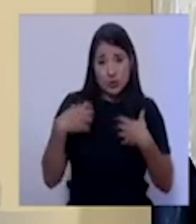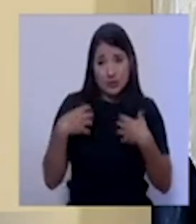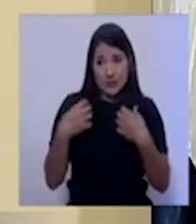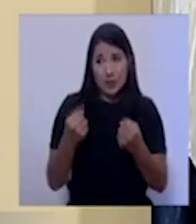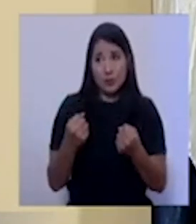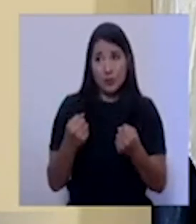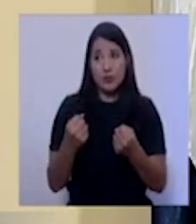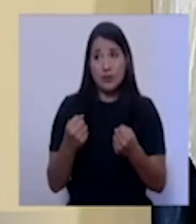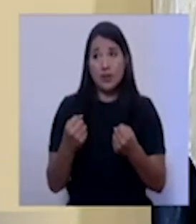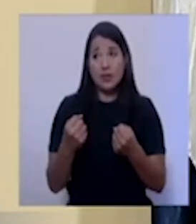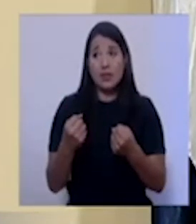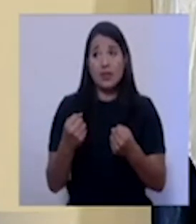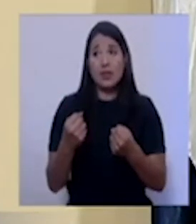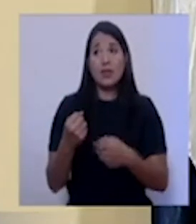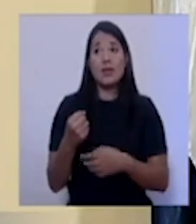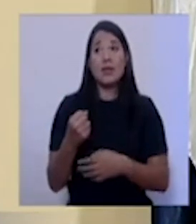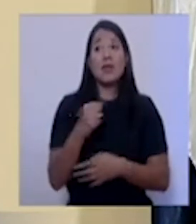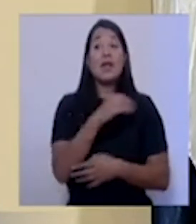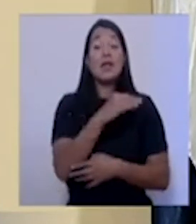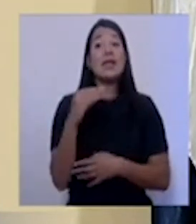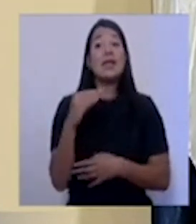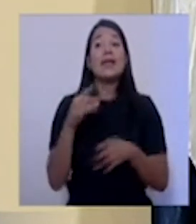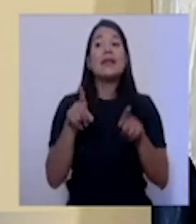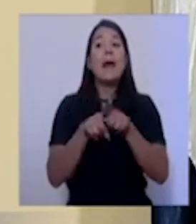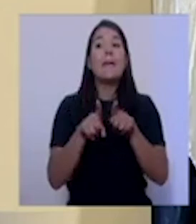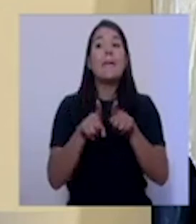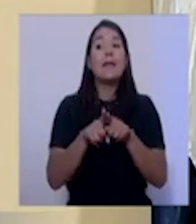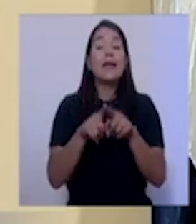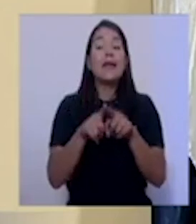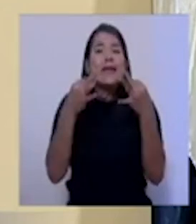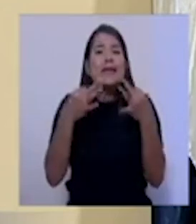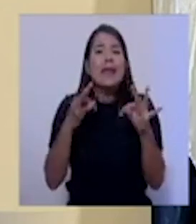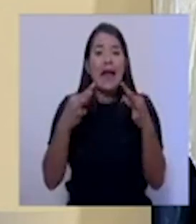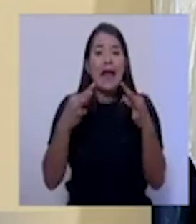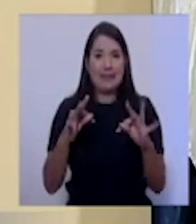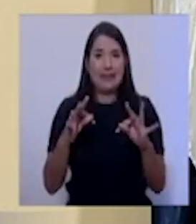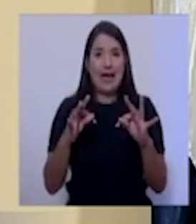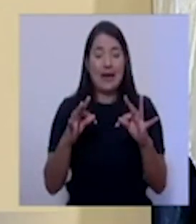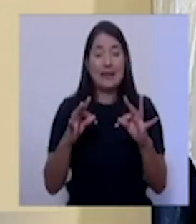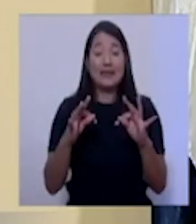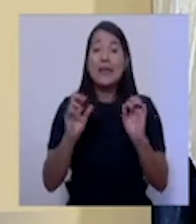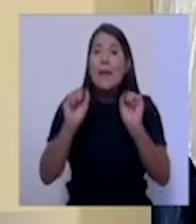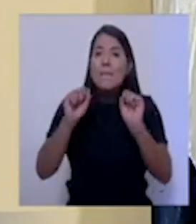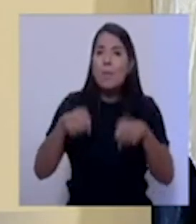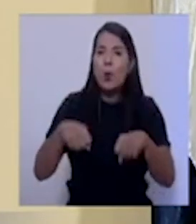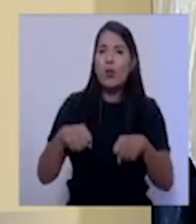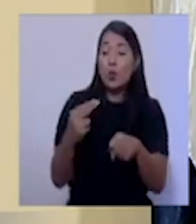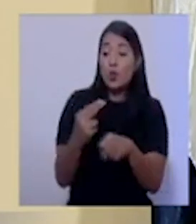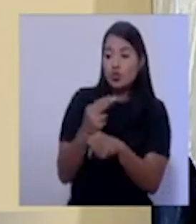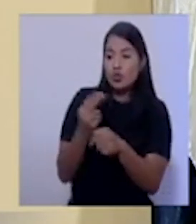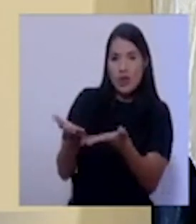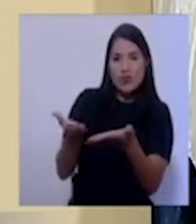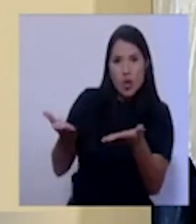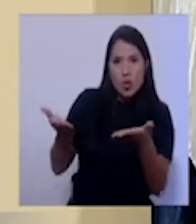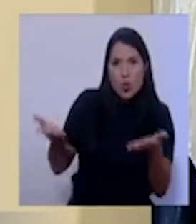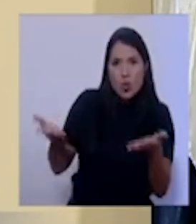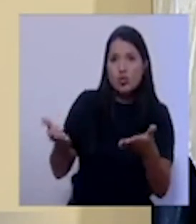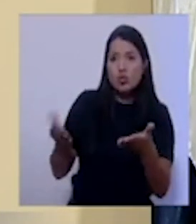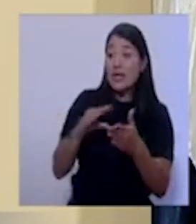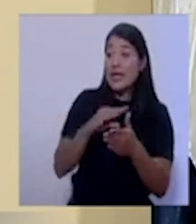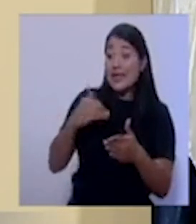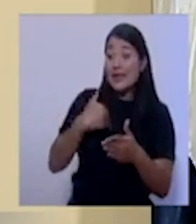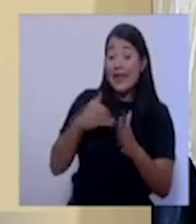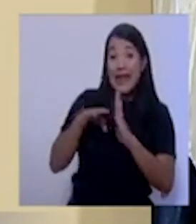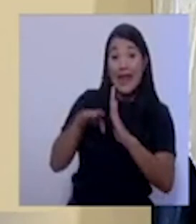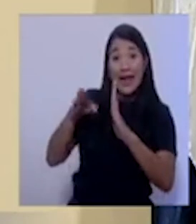y tratar al máximo de optimizar los recursos, y de que las camas estén disponibles para los pacientes, y